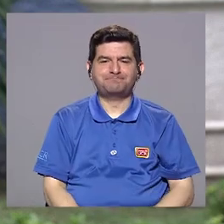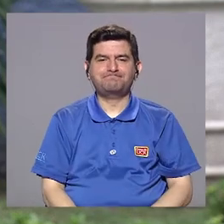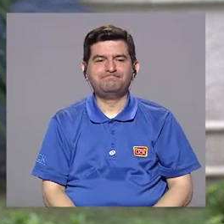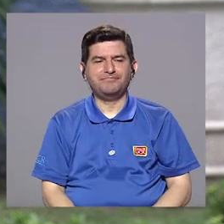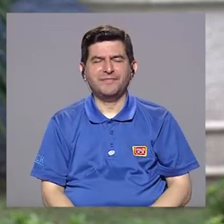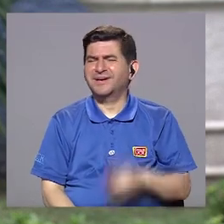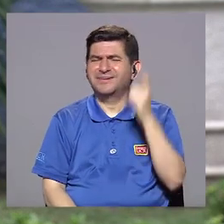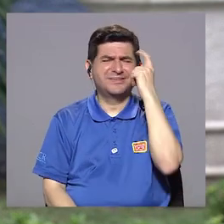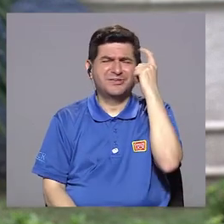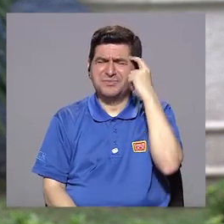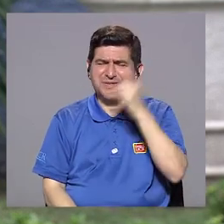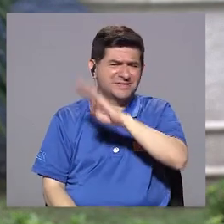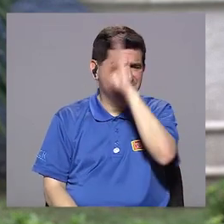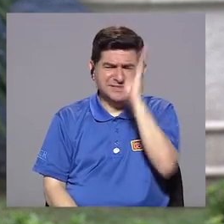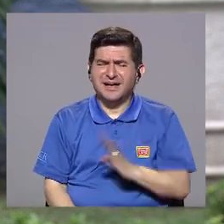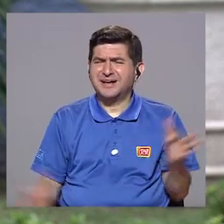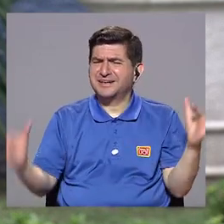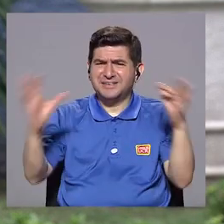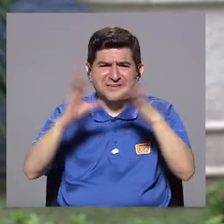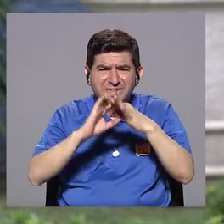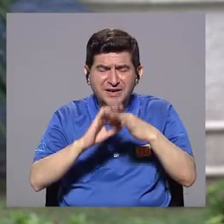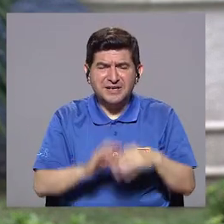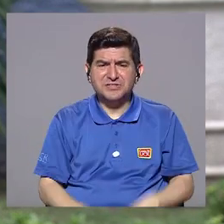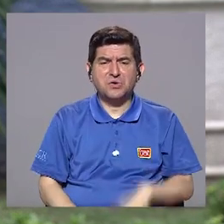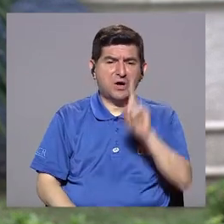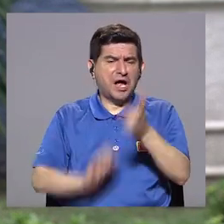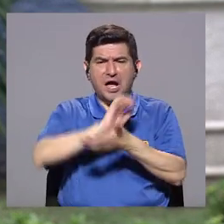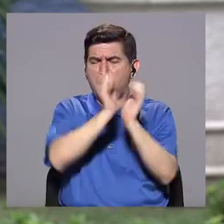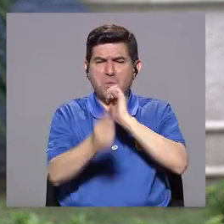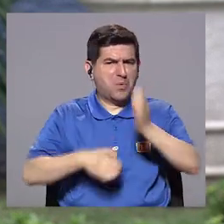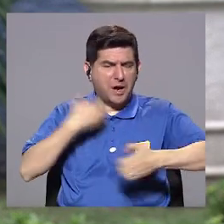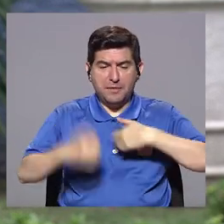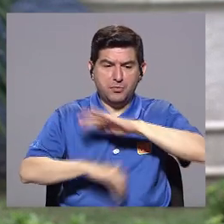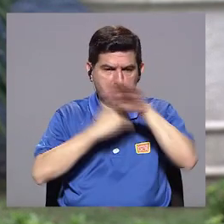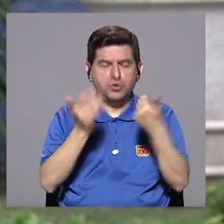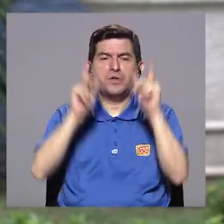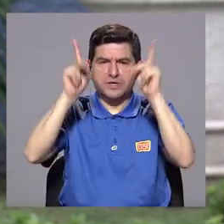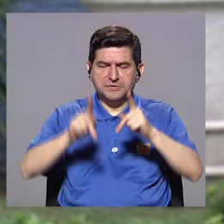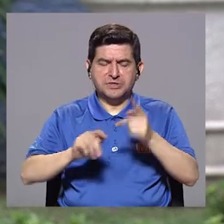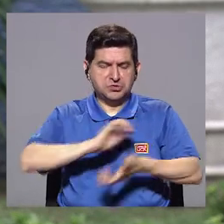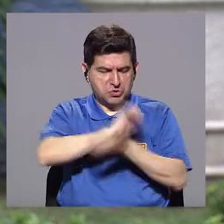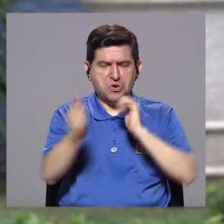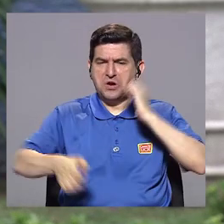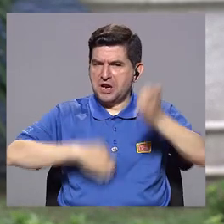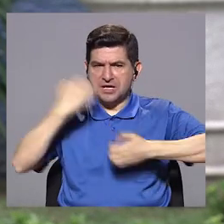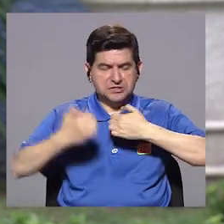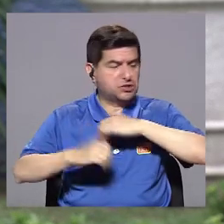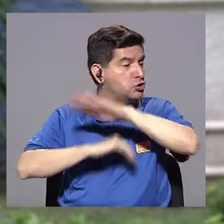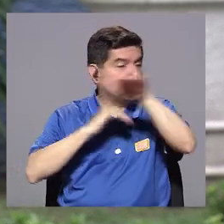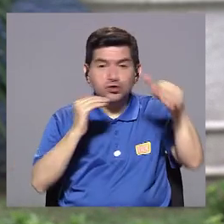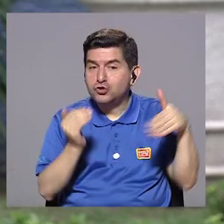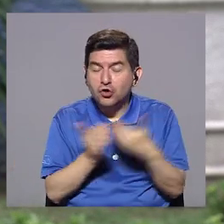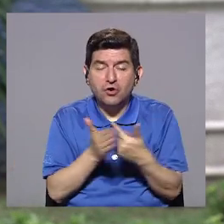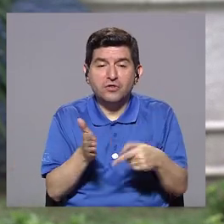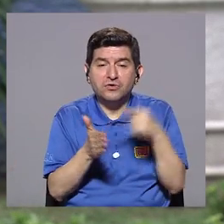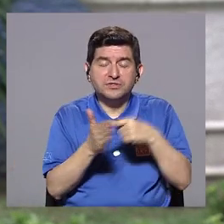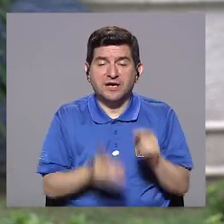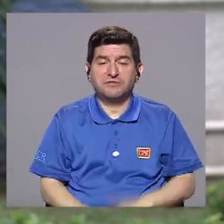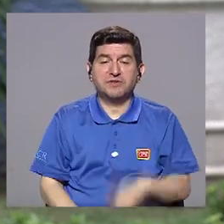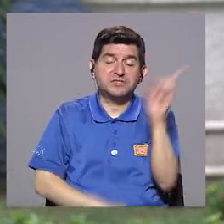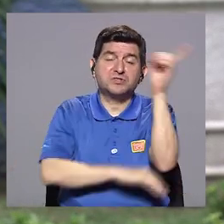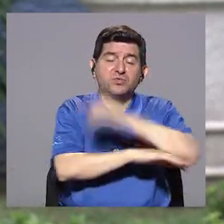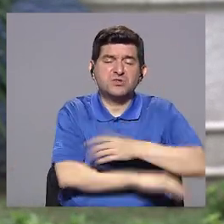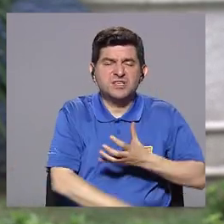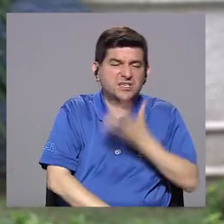tenemos que dejar de pensar que la bipolaridad se relaciona a cualquier cambio de ánimo. Todos tenemos cambios de ánimo. Todas las personas a veces amanecemos